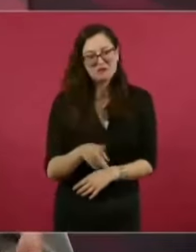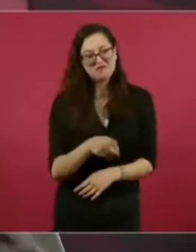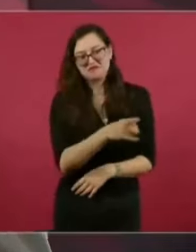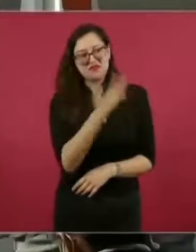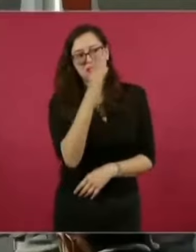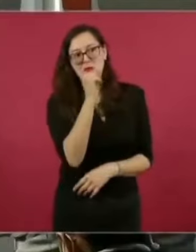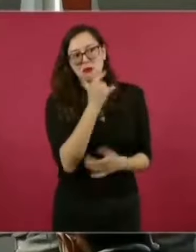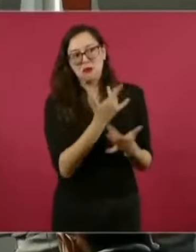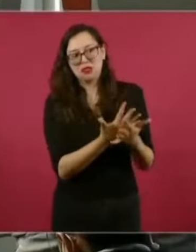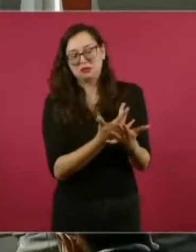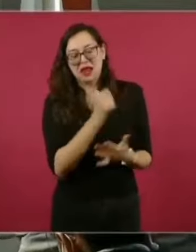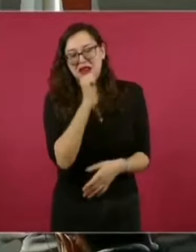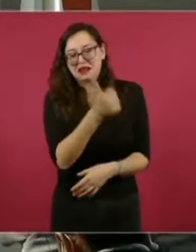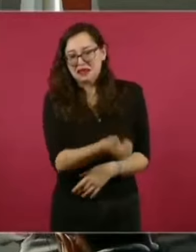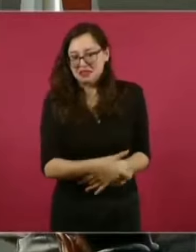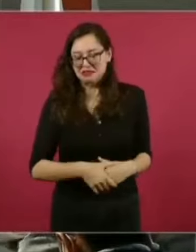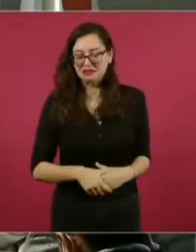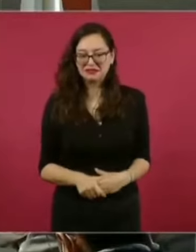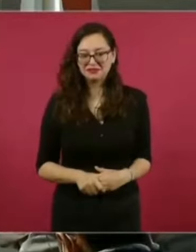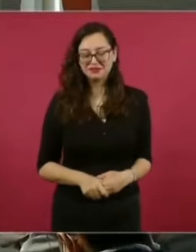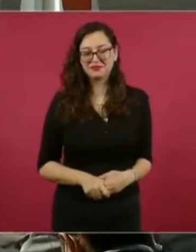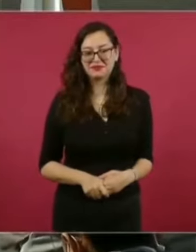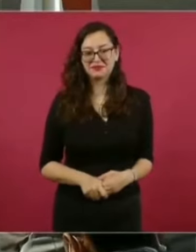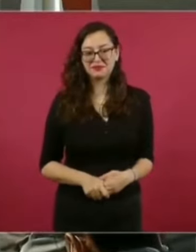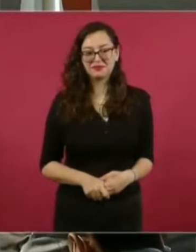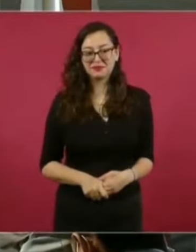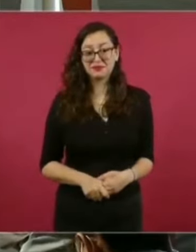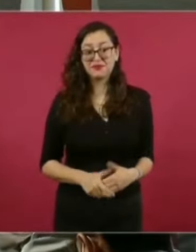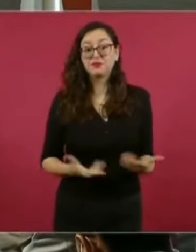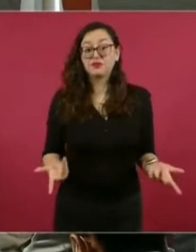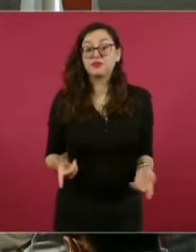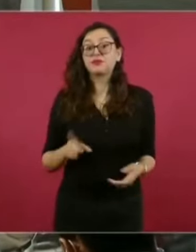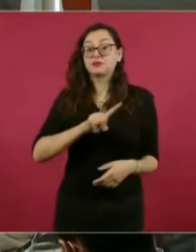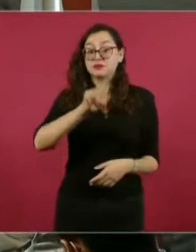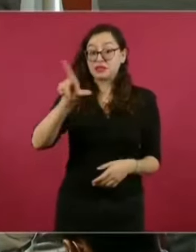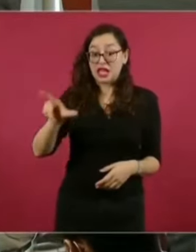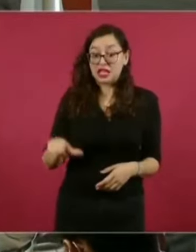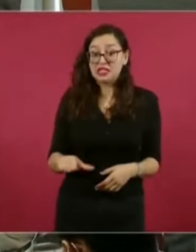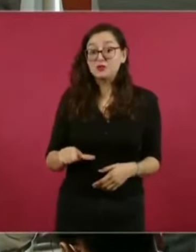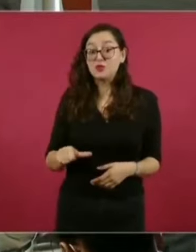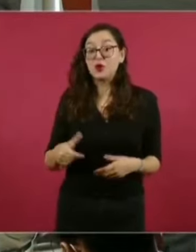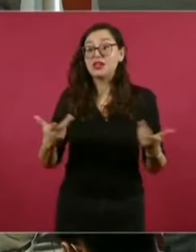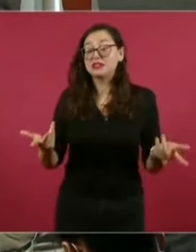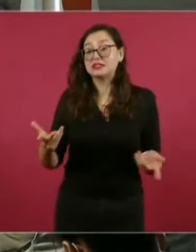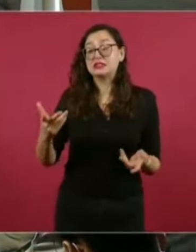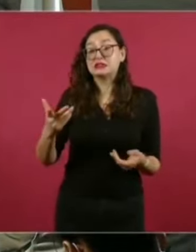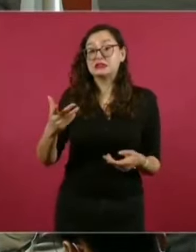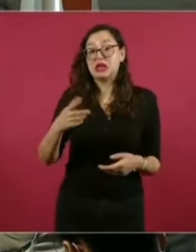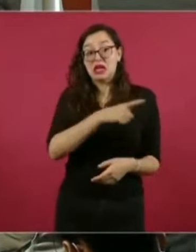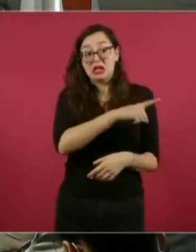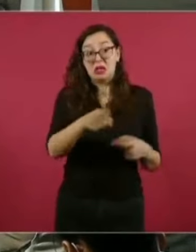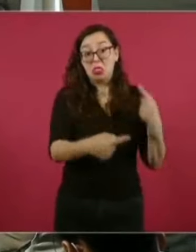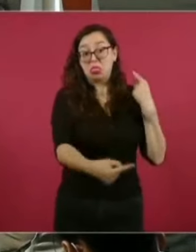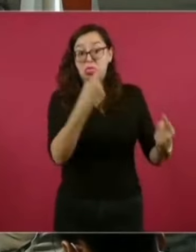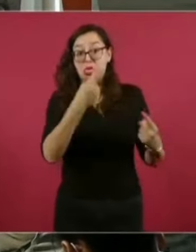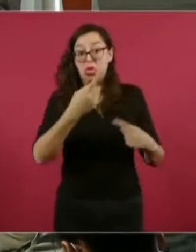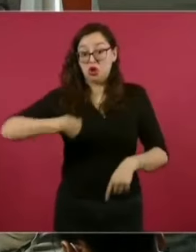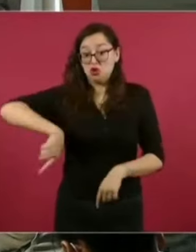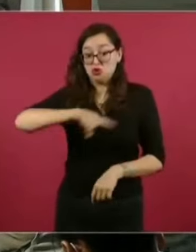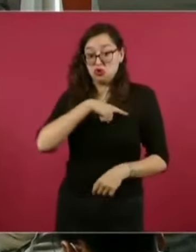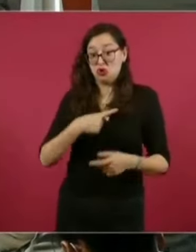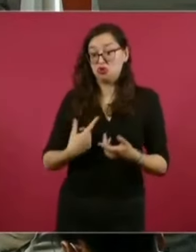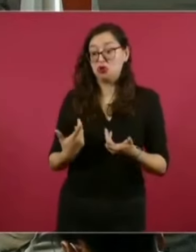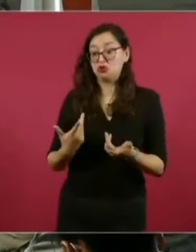una persona así? Y luego nos han acusado a nosotros de ser los chayoteros. Irónicamente